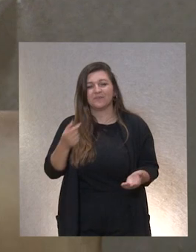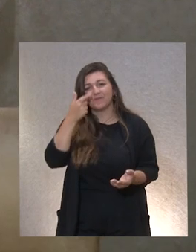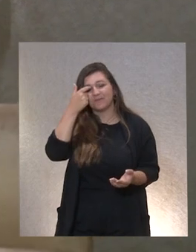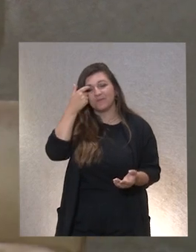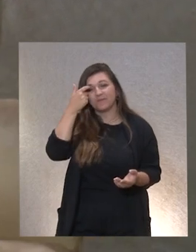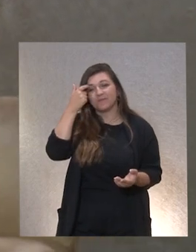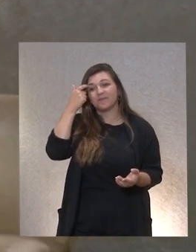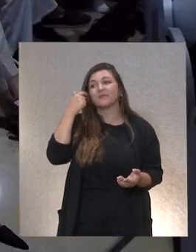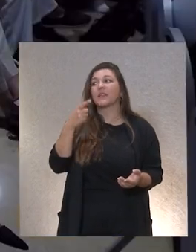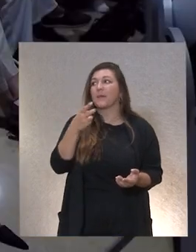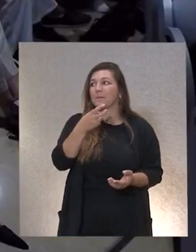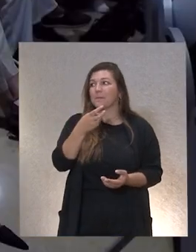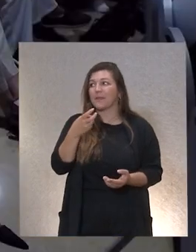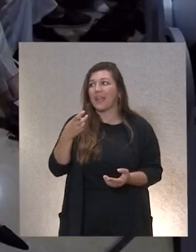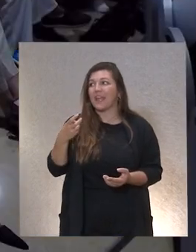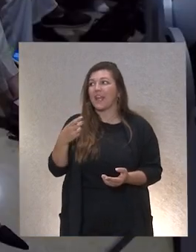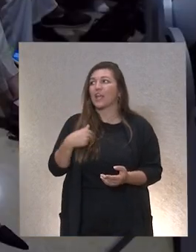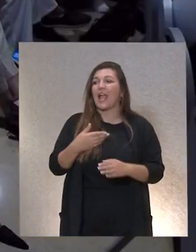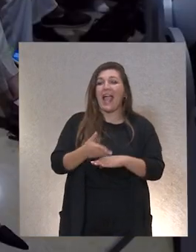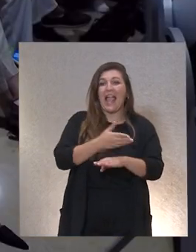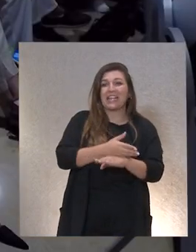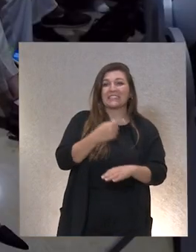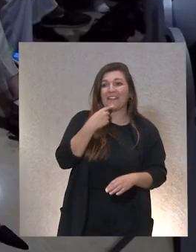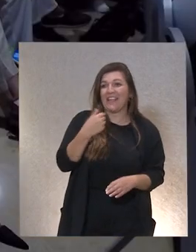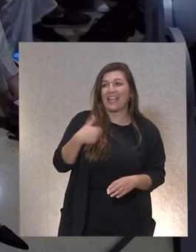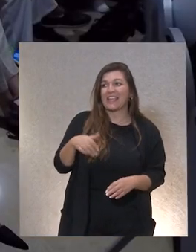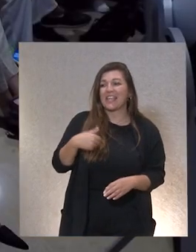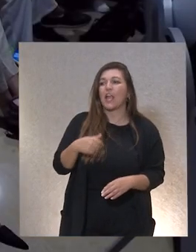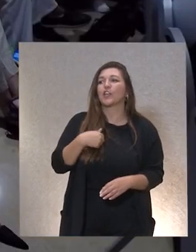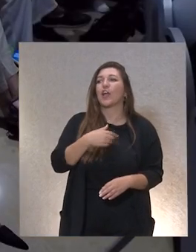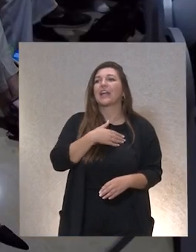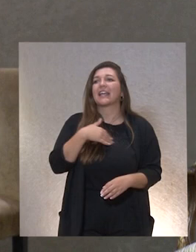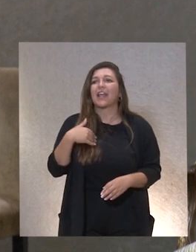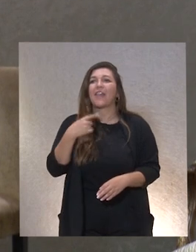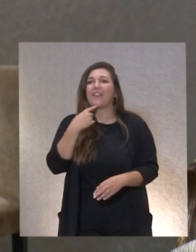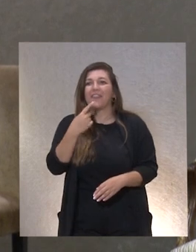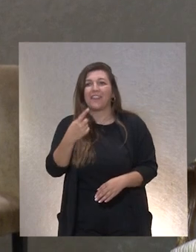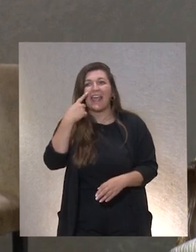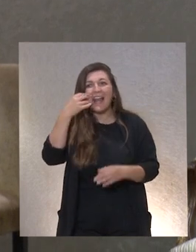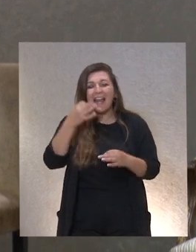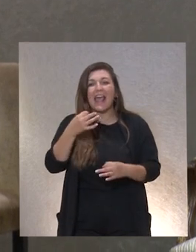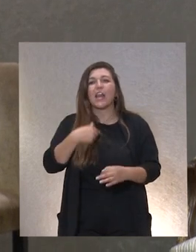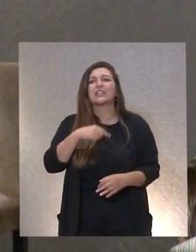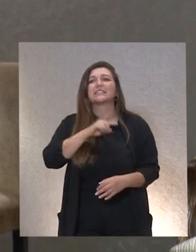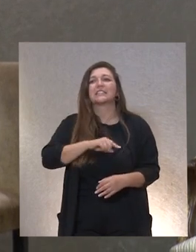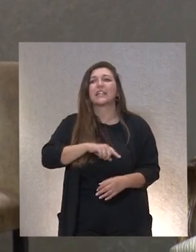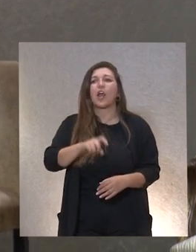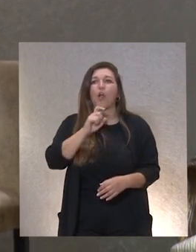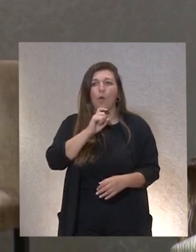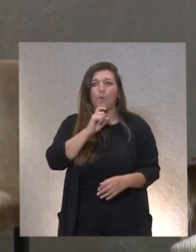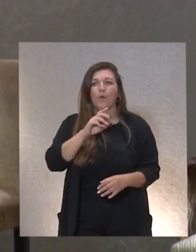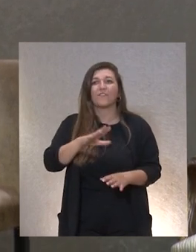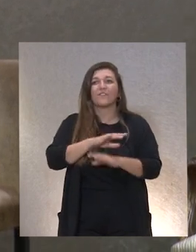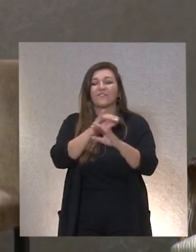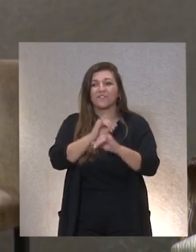que mientras ella llega yo lo he anticipado antes pero sí que quería transmitir de verdad cómo me siento de feliz